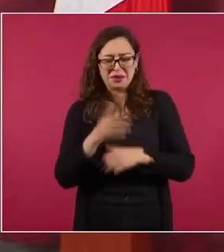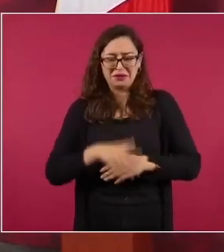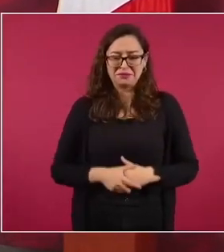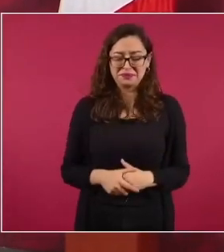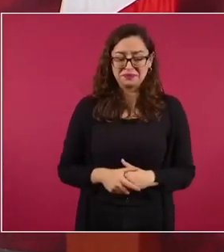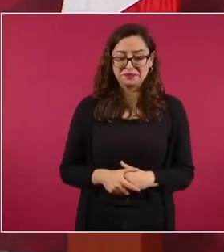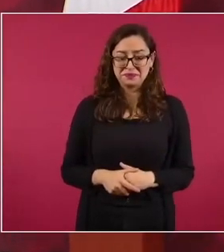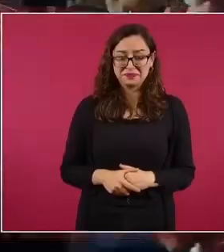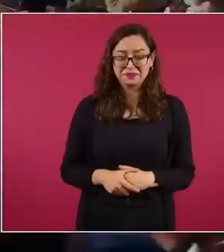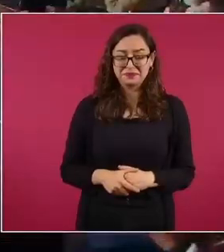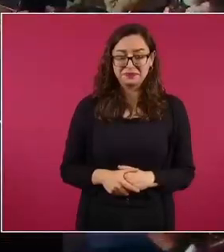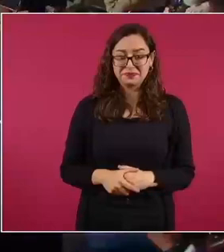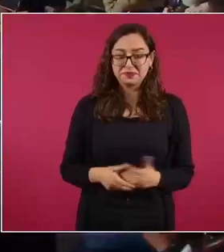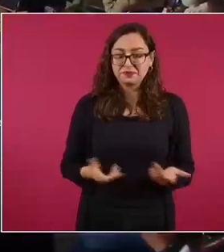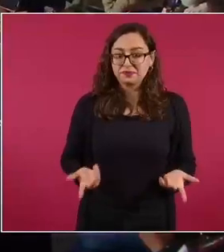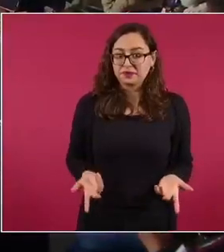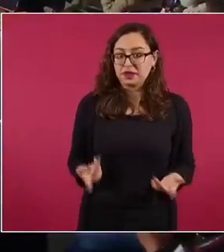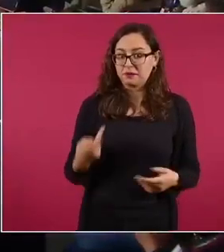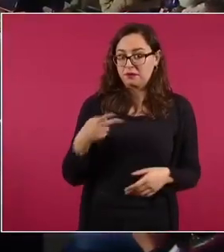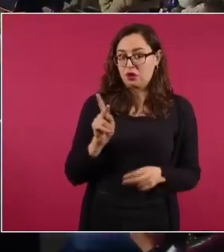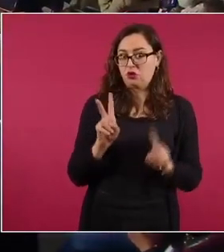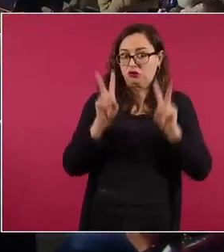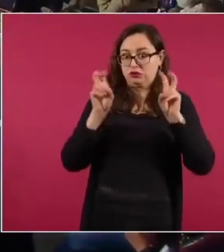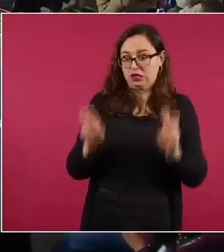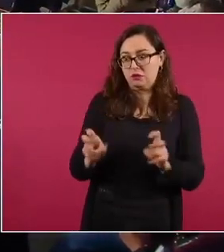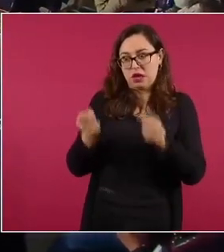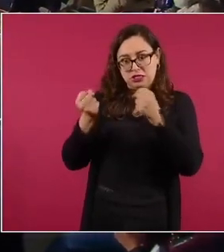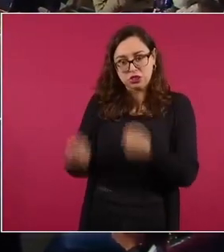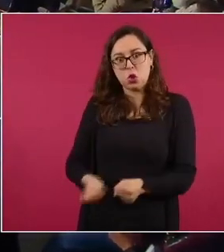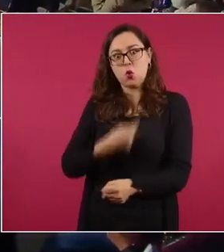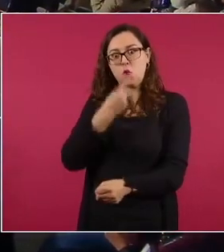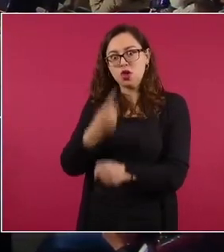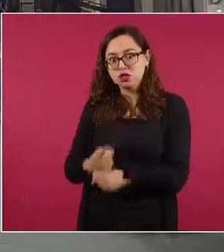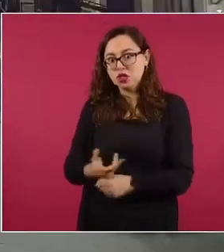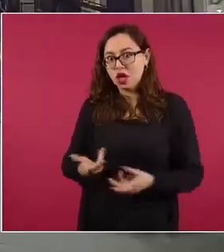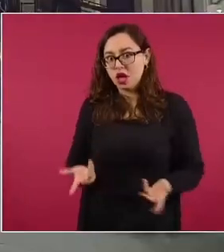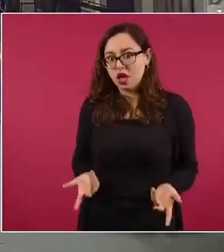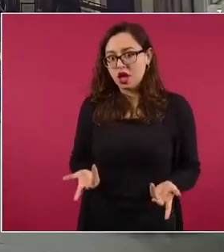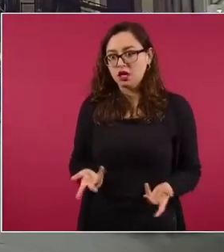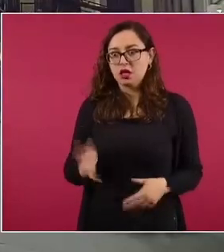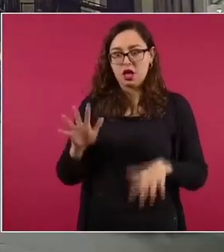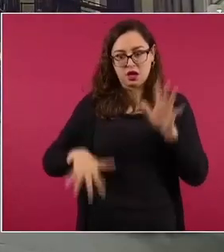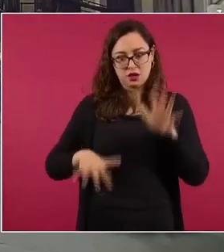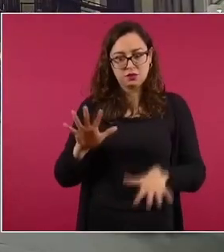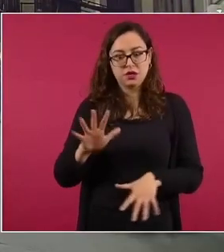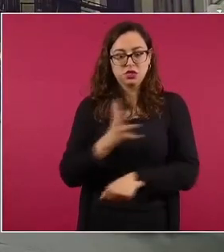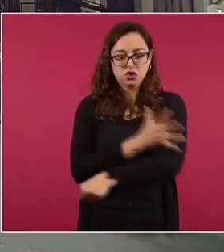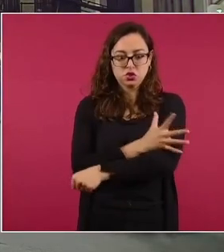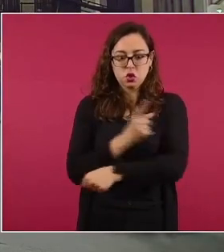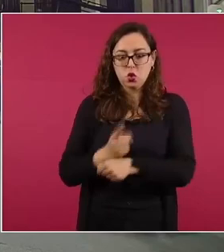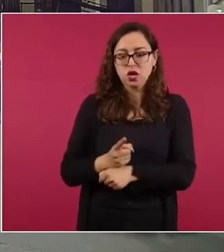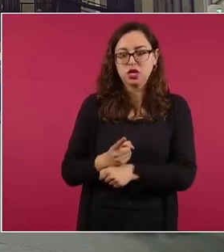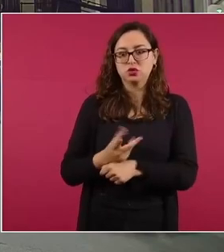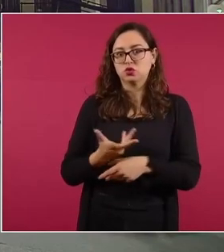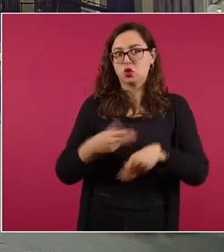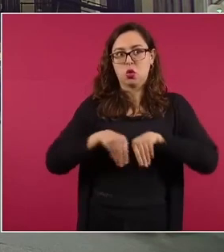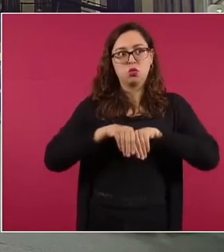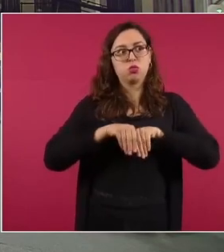Sí, pero en decisiones de carácter de seguridad nacional, donde la transparencia es un riesgo, digamos, en operativos